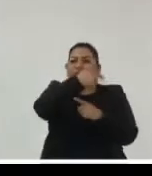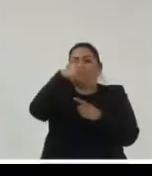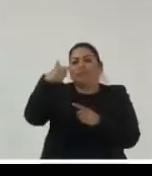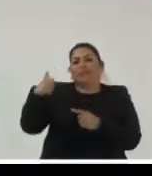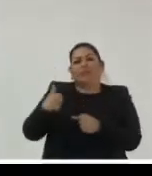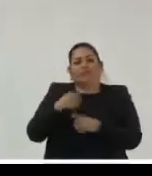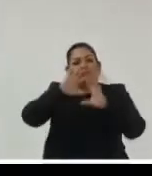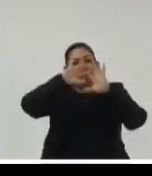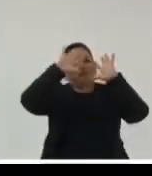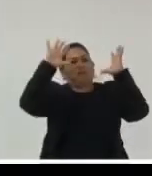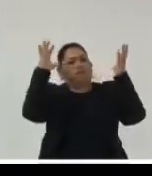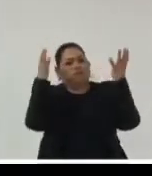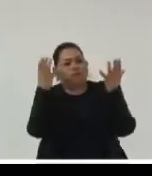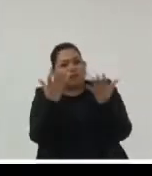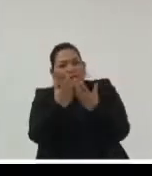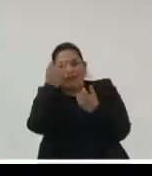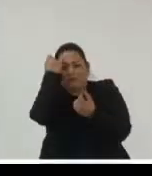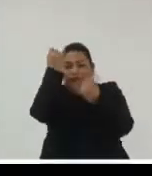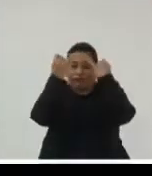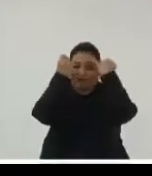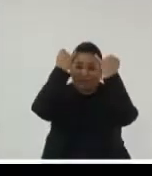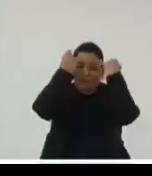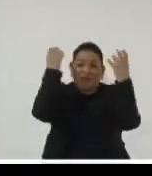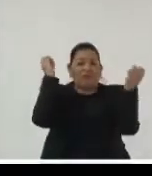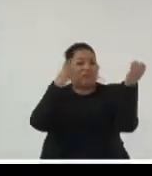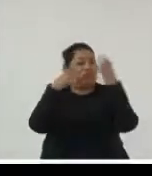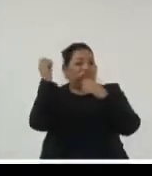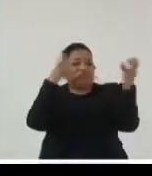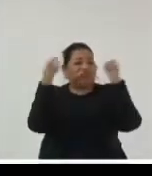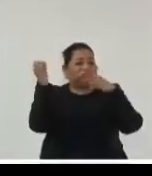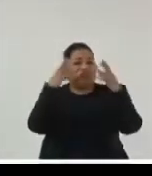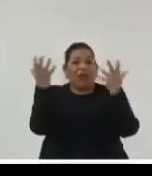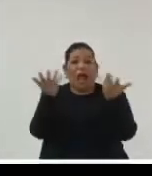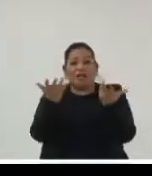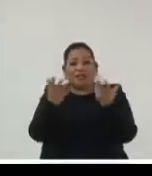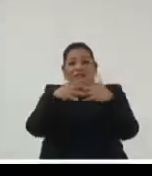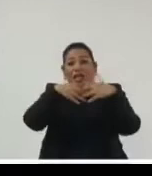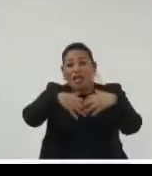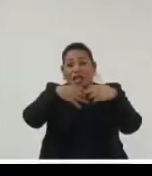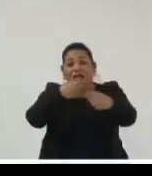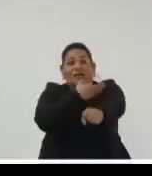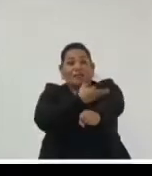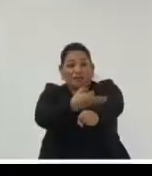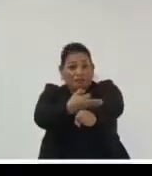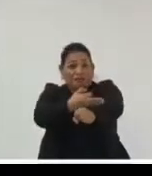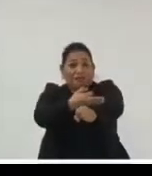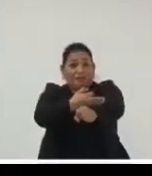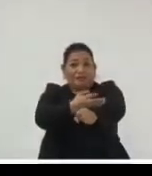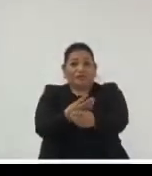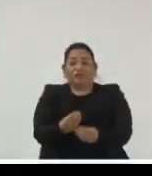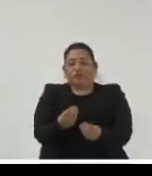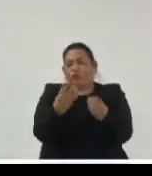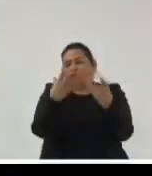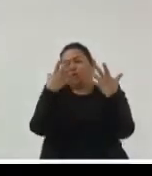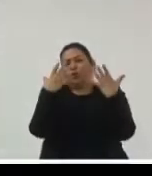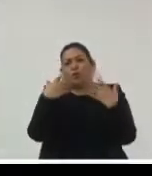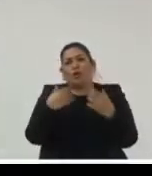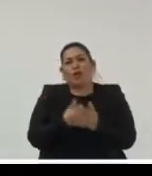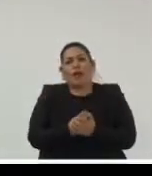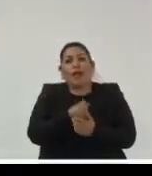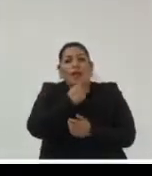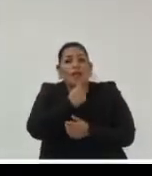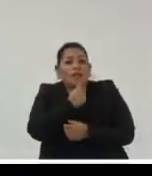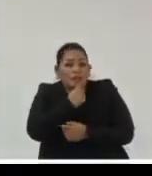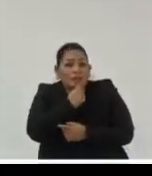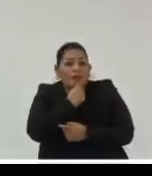de las instituciones públicas de las empresas familiares de todos ¿verdad? muchísimos que todavía tal vez no habían